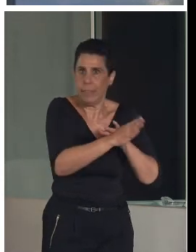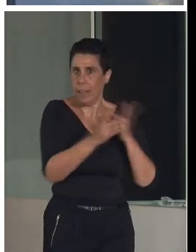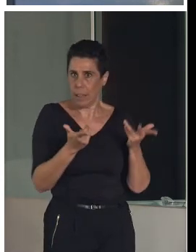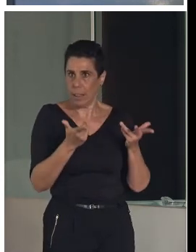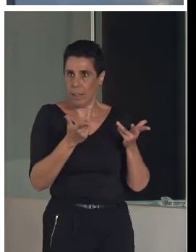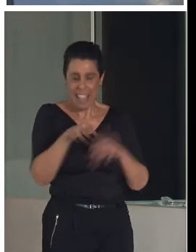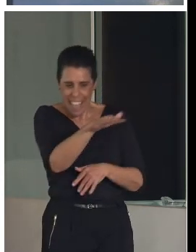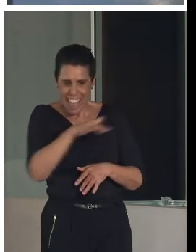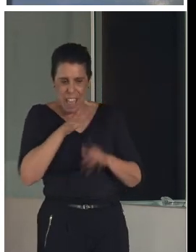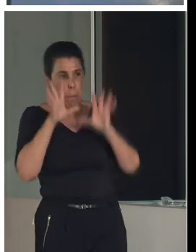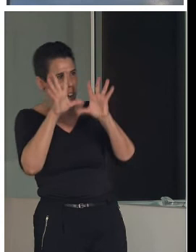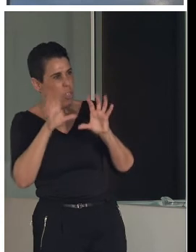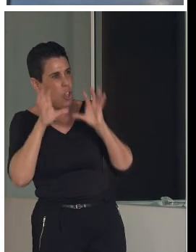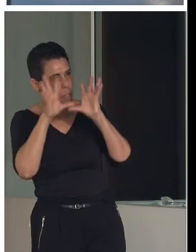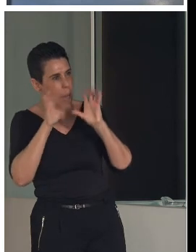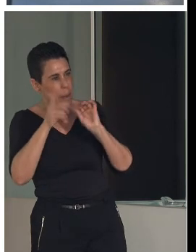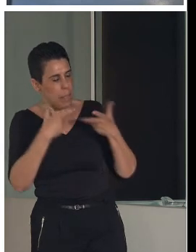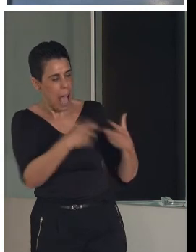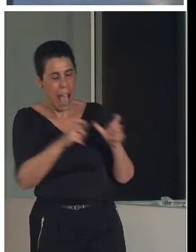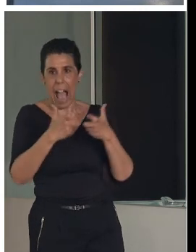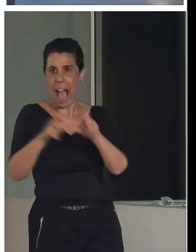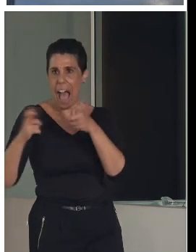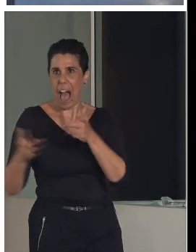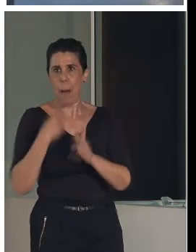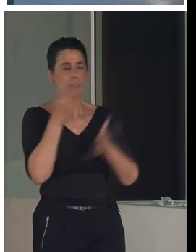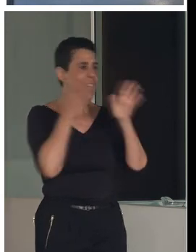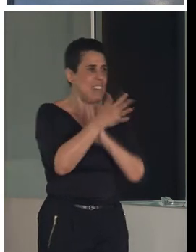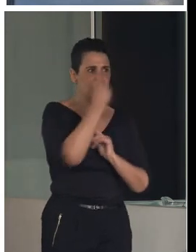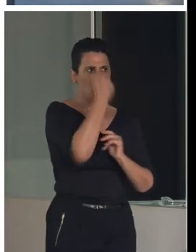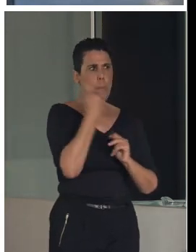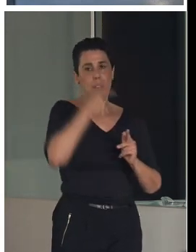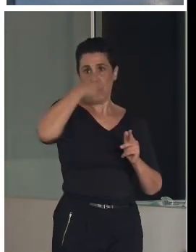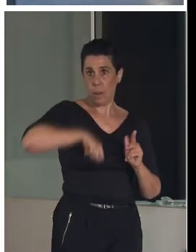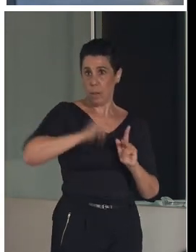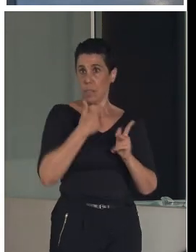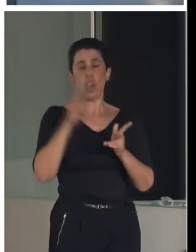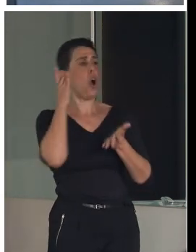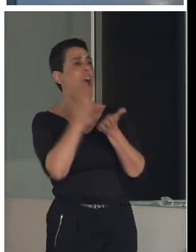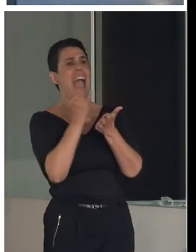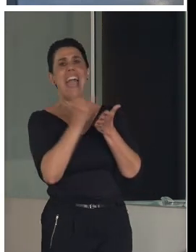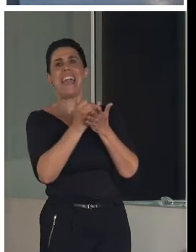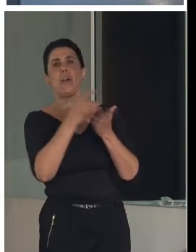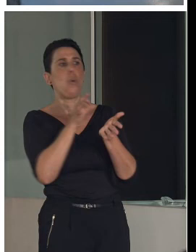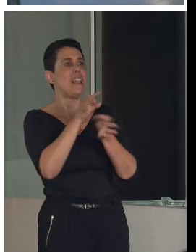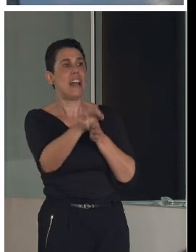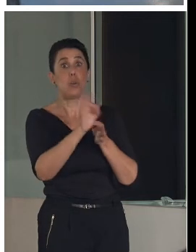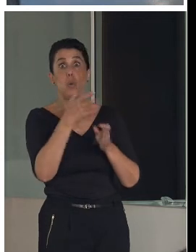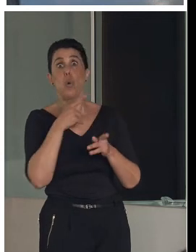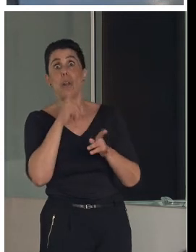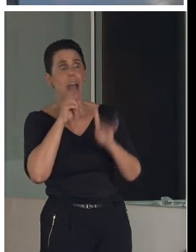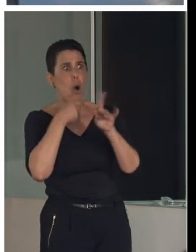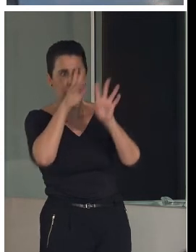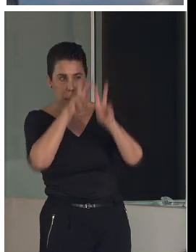espacio de aprendizaje, nos movemos en tres ámbitos. Definición del perfil profesional, la escuela rural como laboratorio de identidad y la escuela de